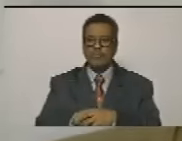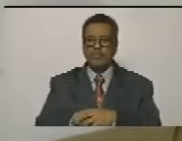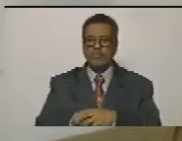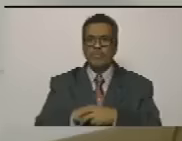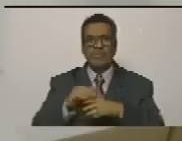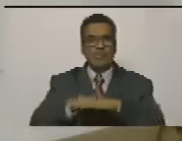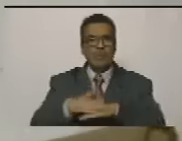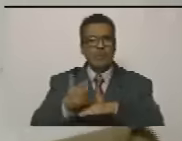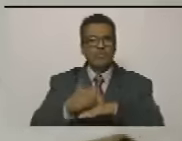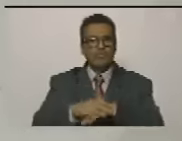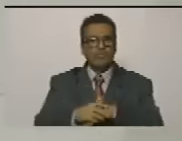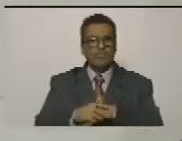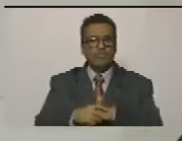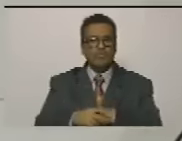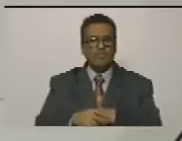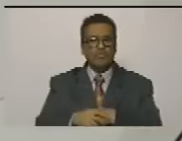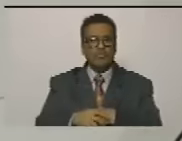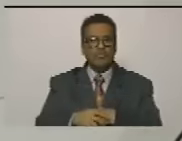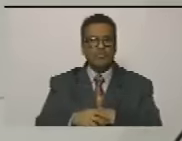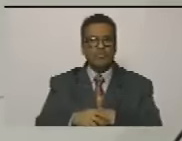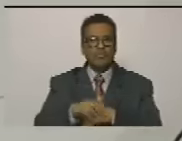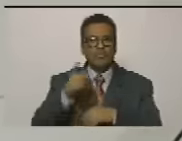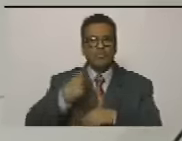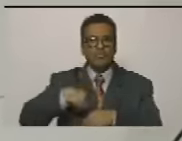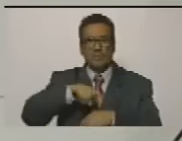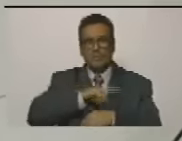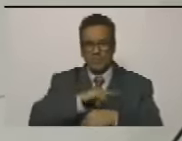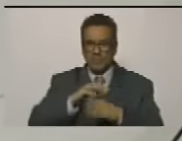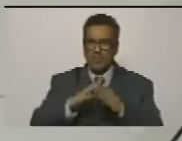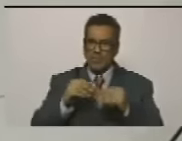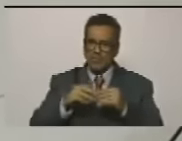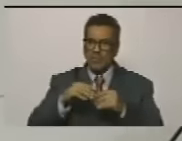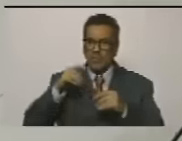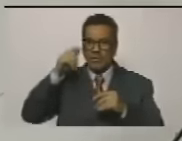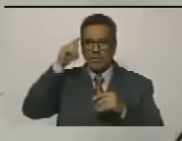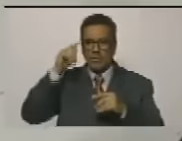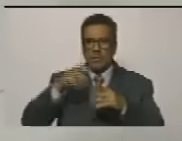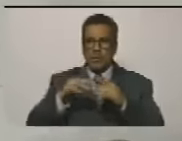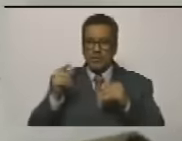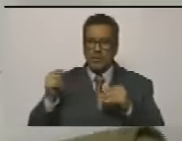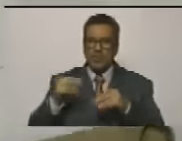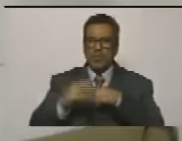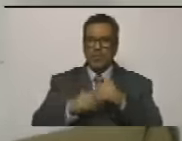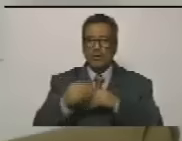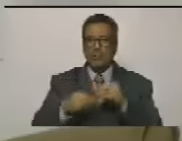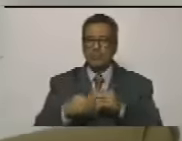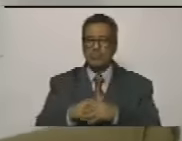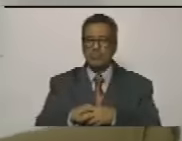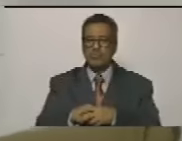porque o nos tratamos como caballeros o nos tratamos como lo que somos